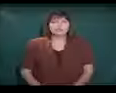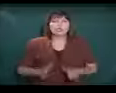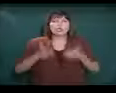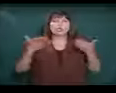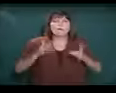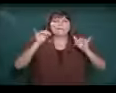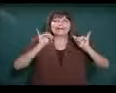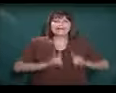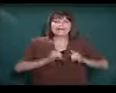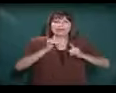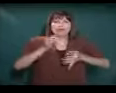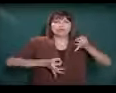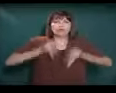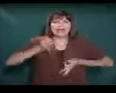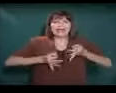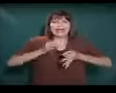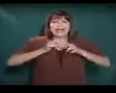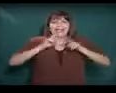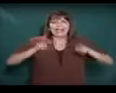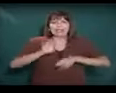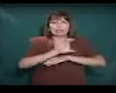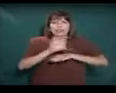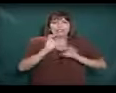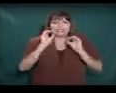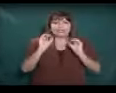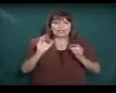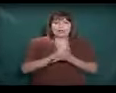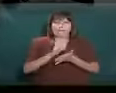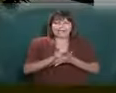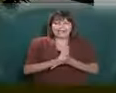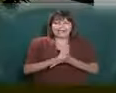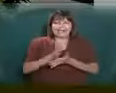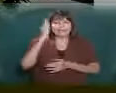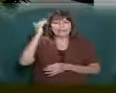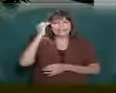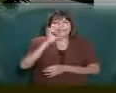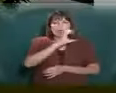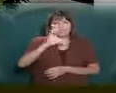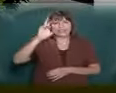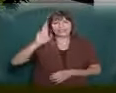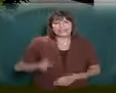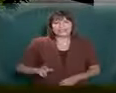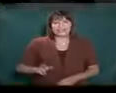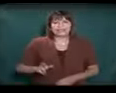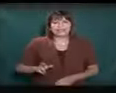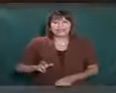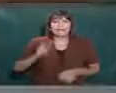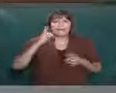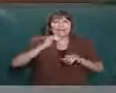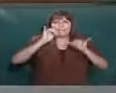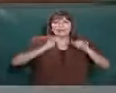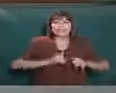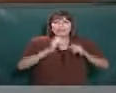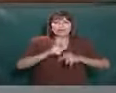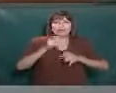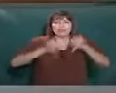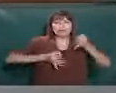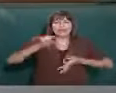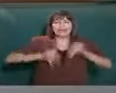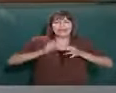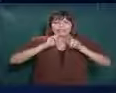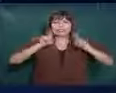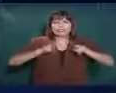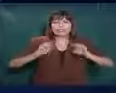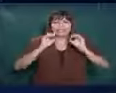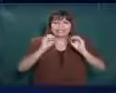¿Cómo implementar un Tribunal Electrónico Cero Papel? Experiencia costarricense. Para implementar un Tribunal